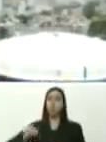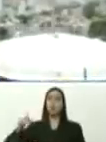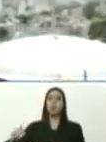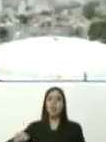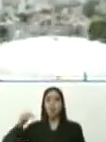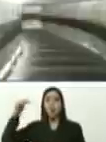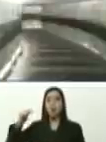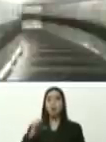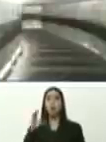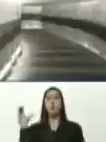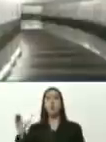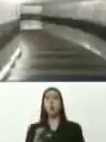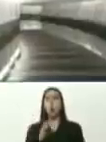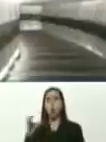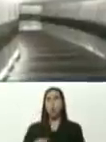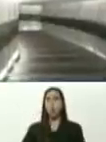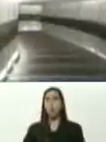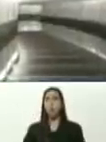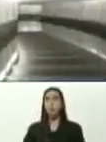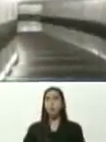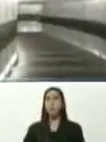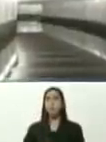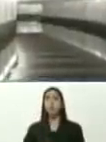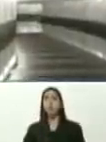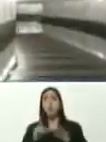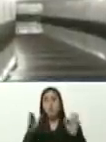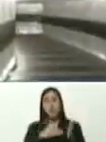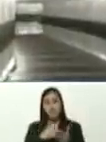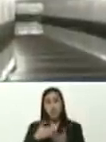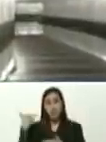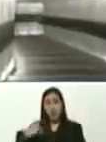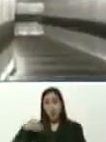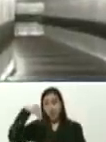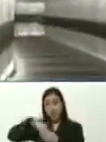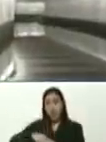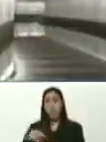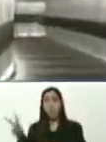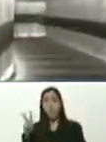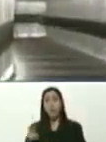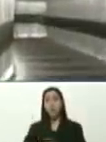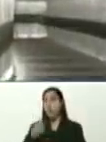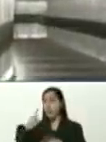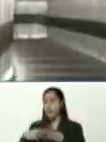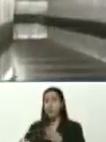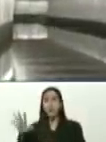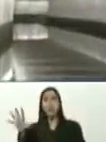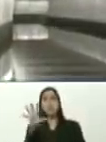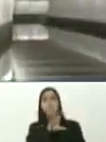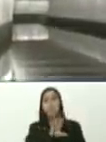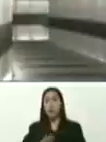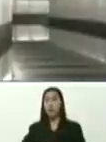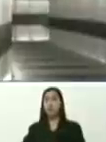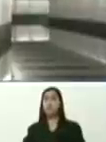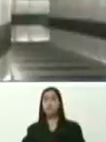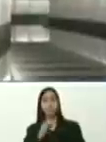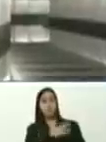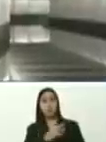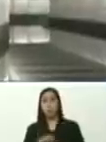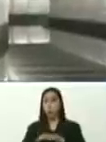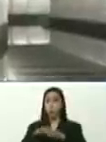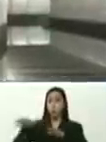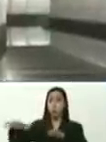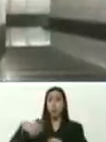de Colombia, bueno, hay 6 millones de colombianos, en Venezuela, de Perú, de Chile, miles de chilenos,